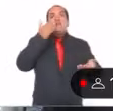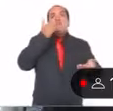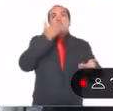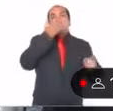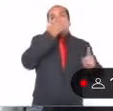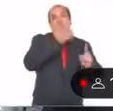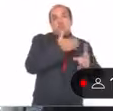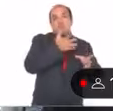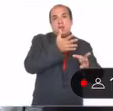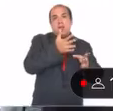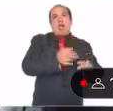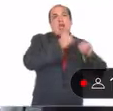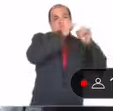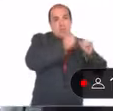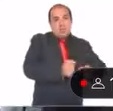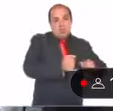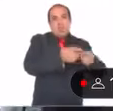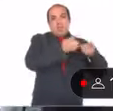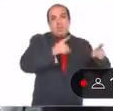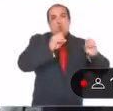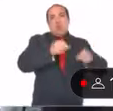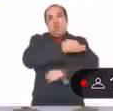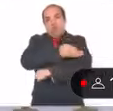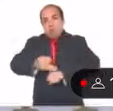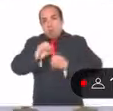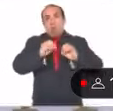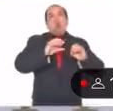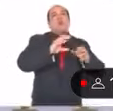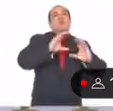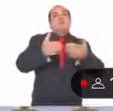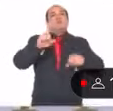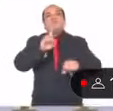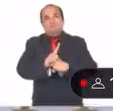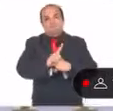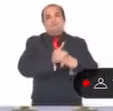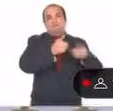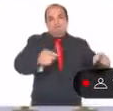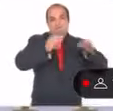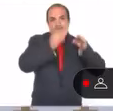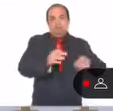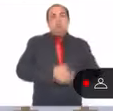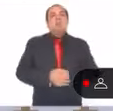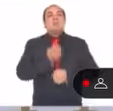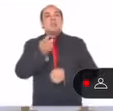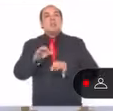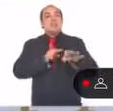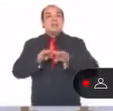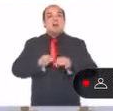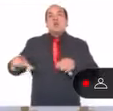individual, familiar y colectivo. Con estas acciones, los gobiernos de la cuarta